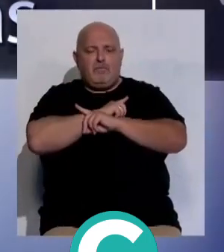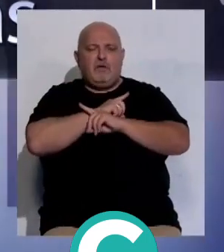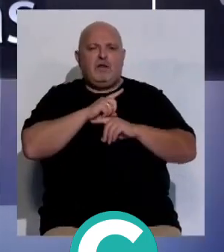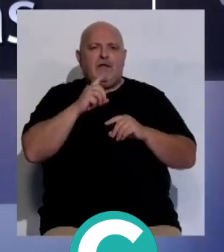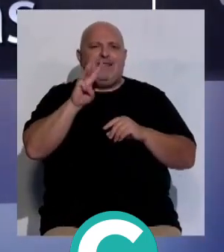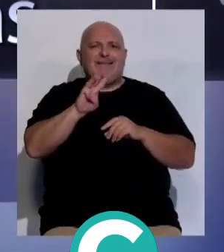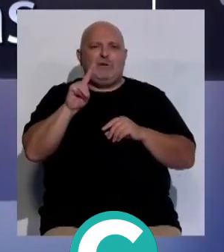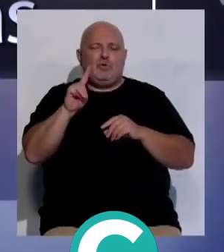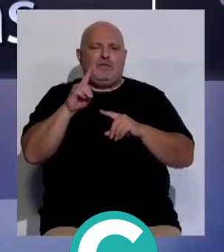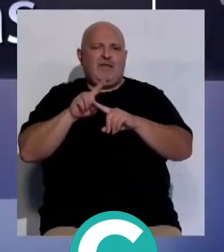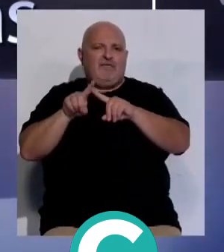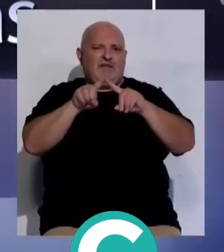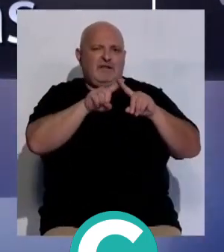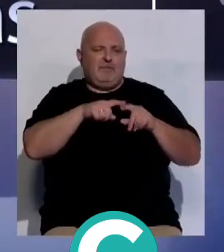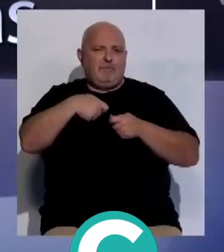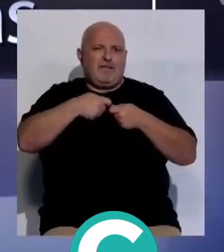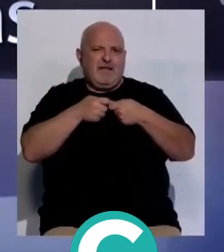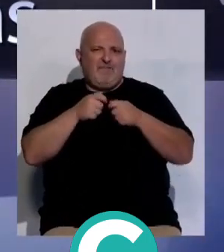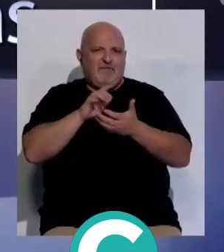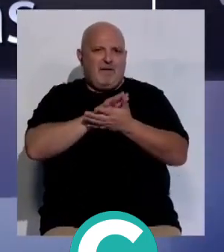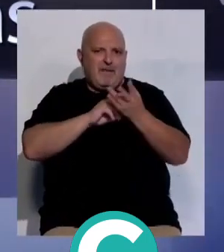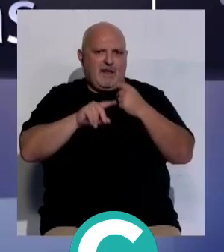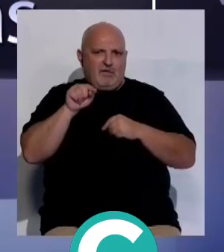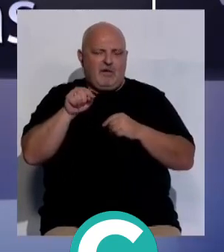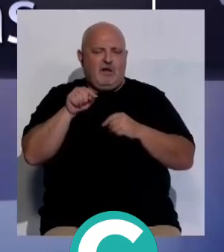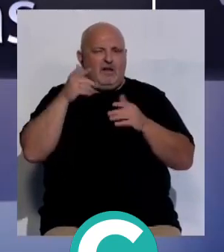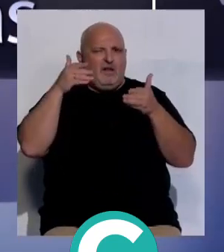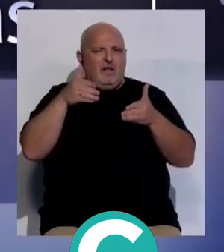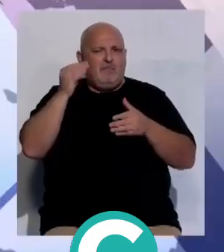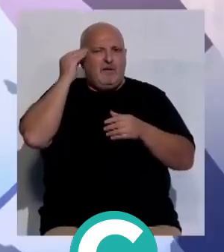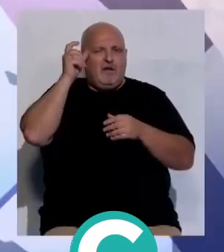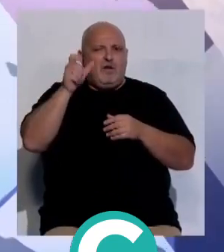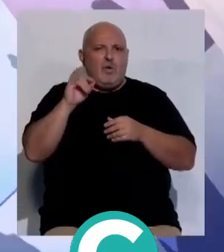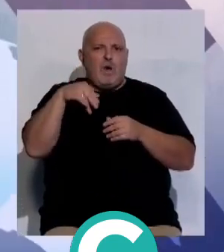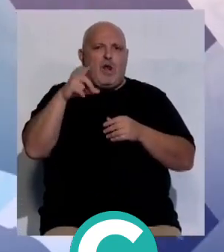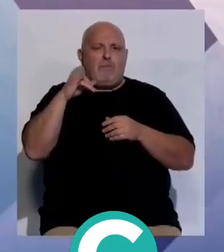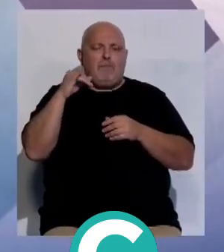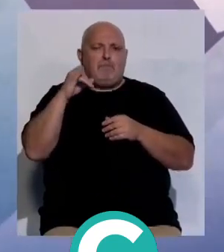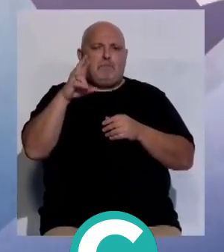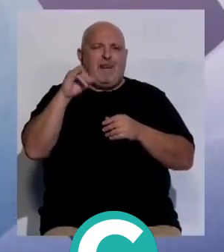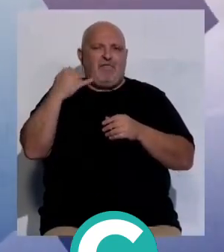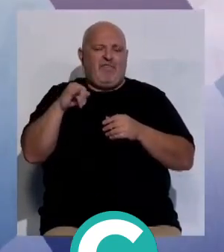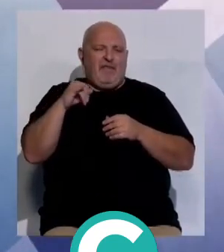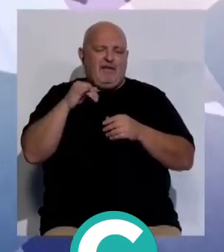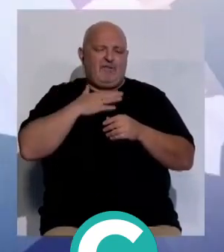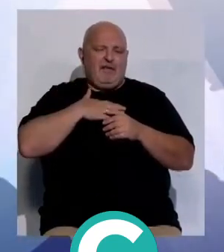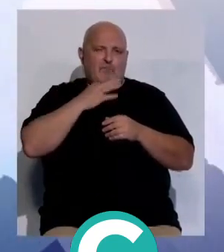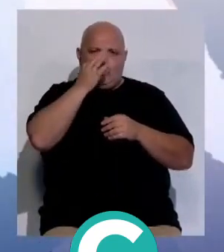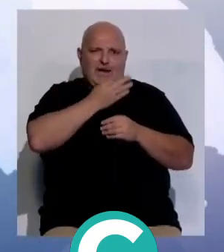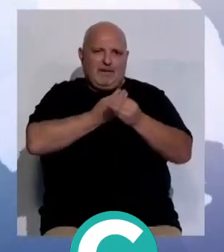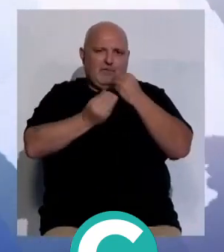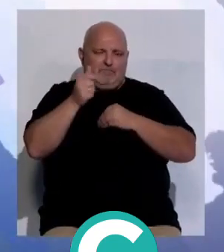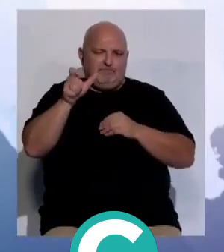en 31 entidades flamencas de Cádiz y estará dedicada a la memoria de Juan Pérez Sánchez, Canalejas de Puerto Real.